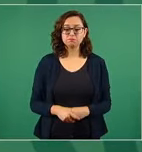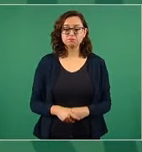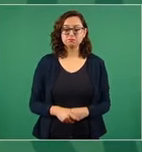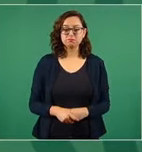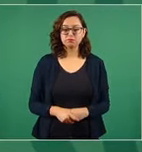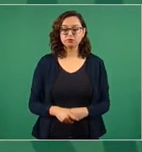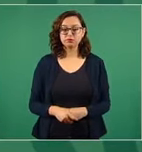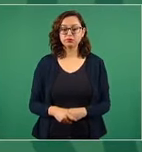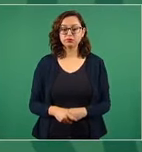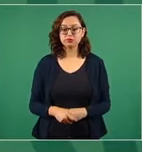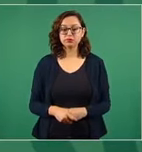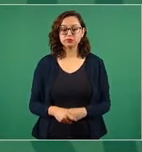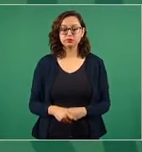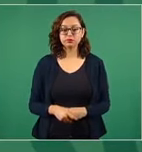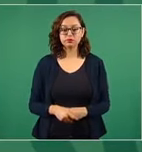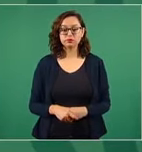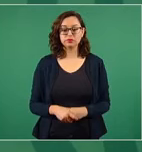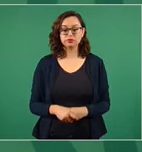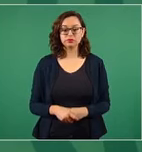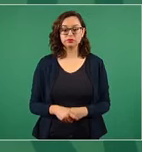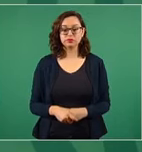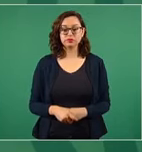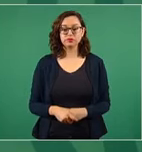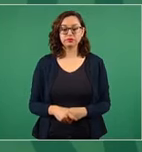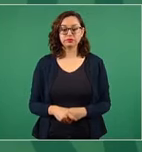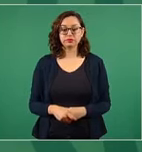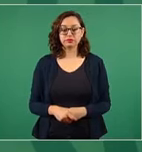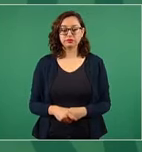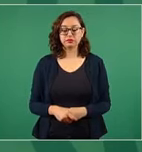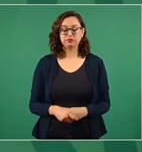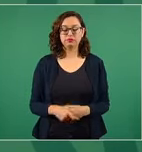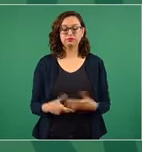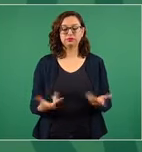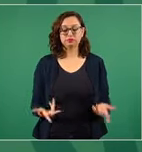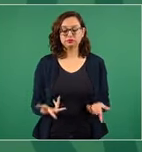informó o dio